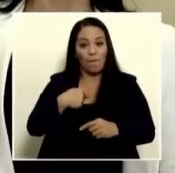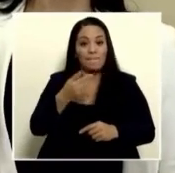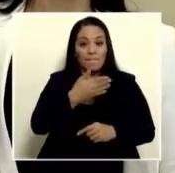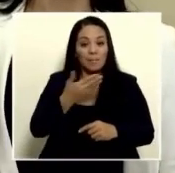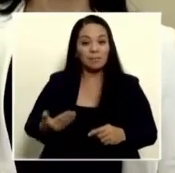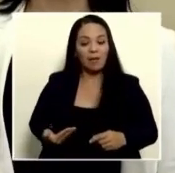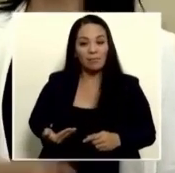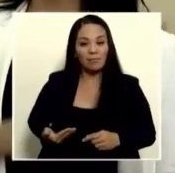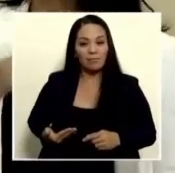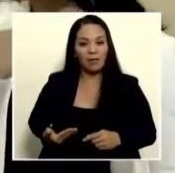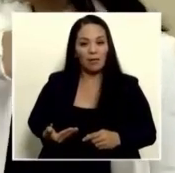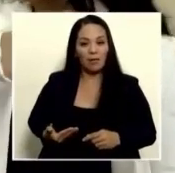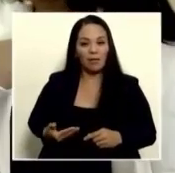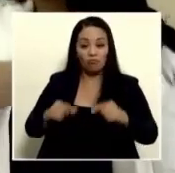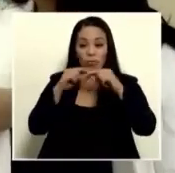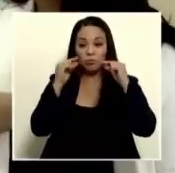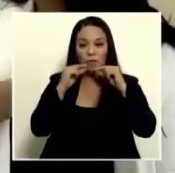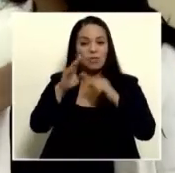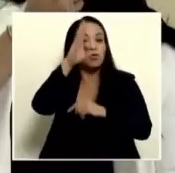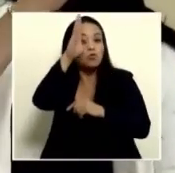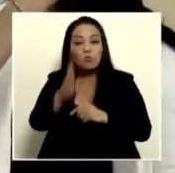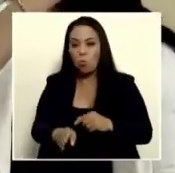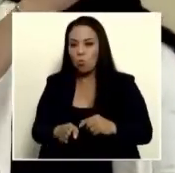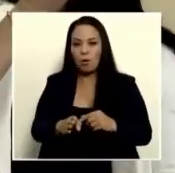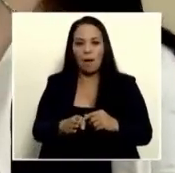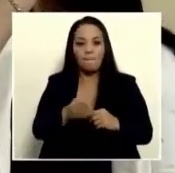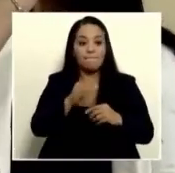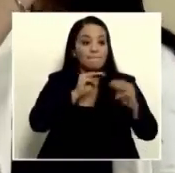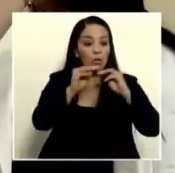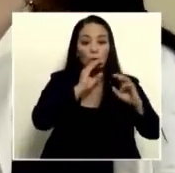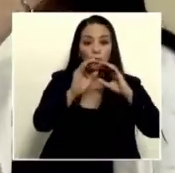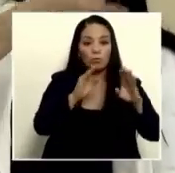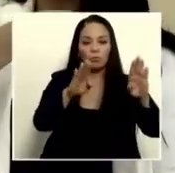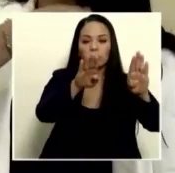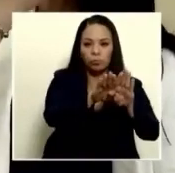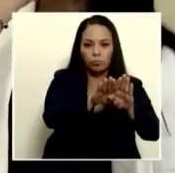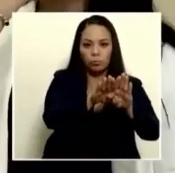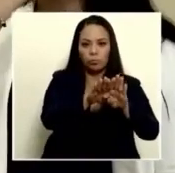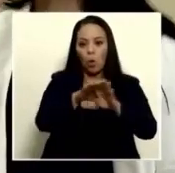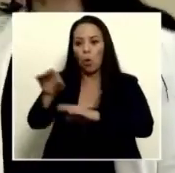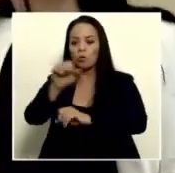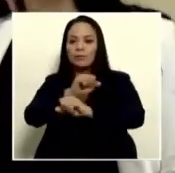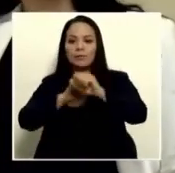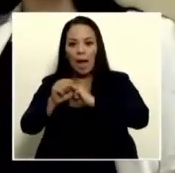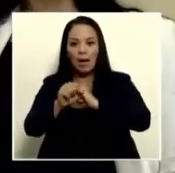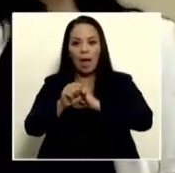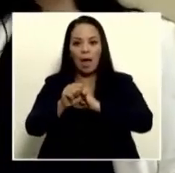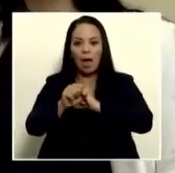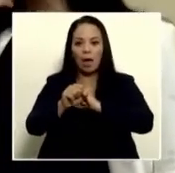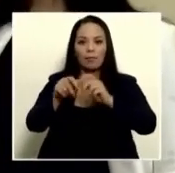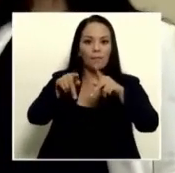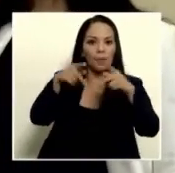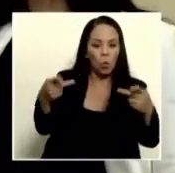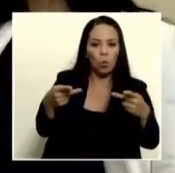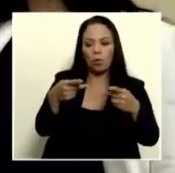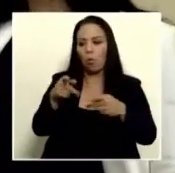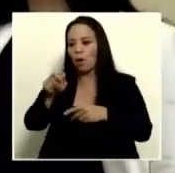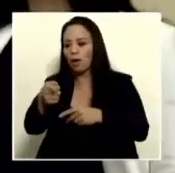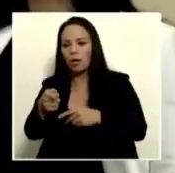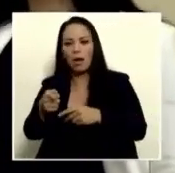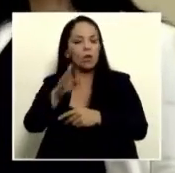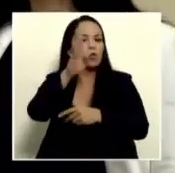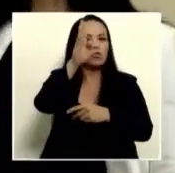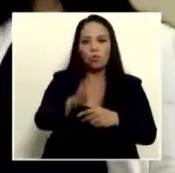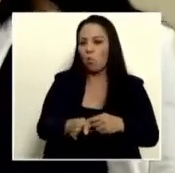un medio o allanará una sala de redacción o se meterá a la cárcel un